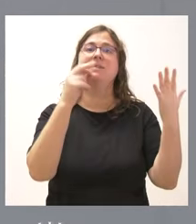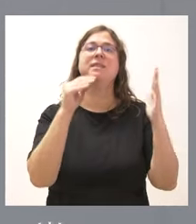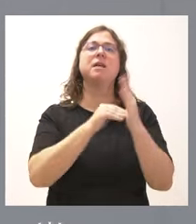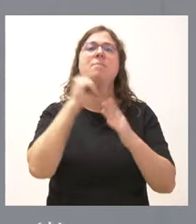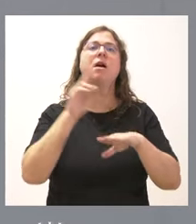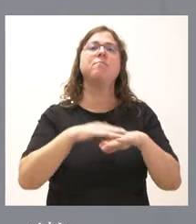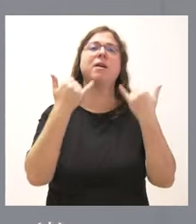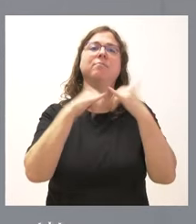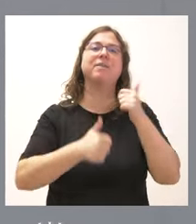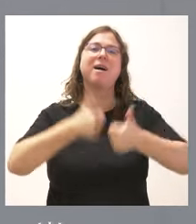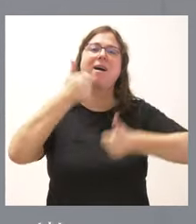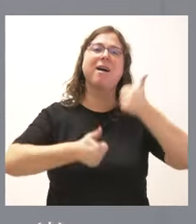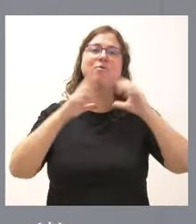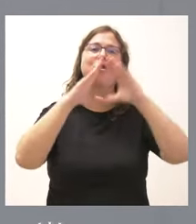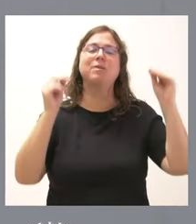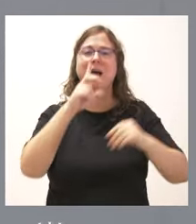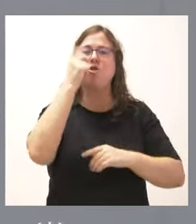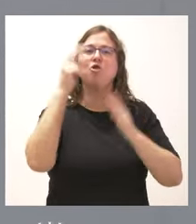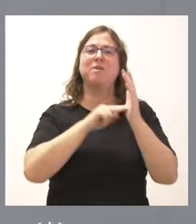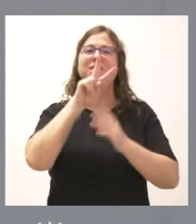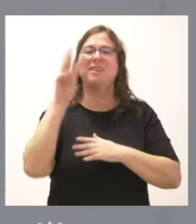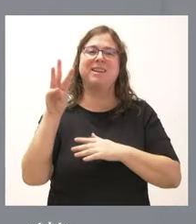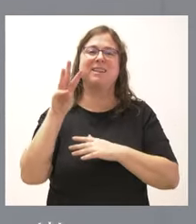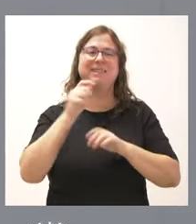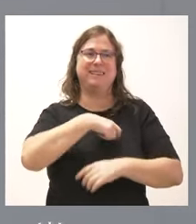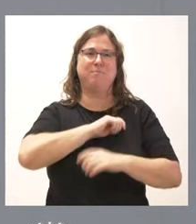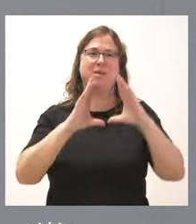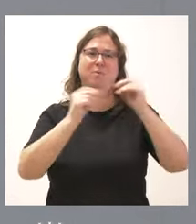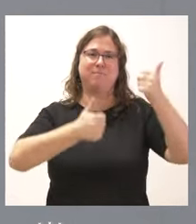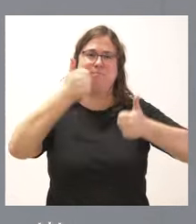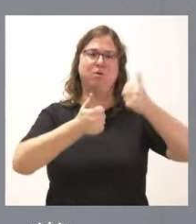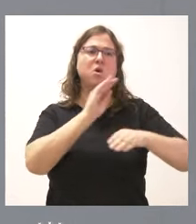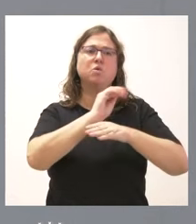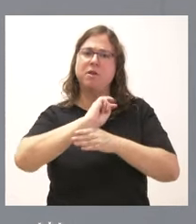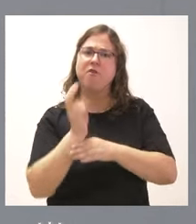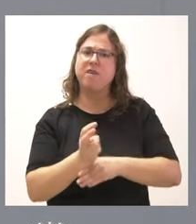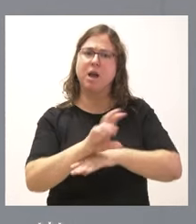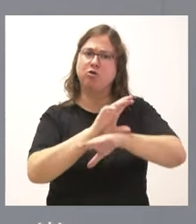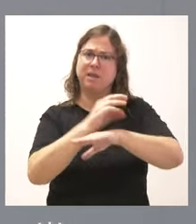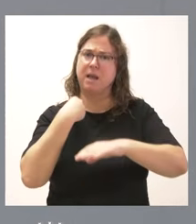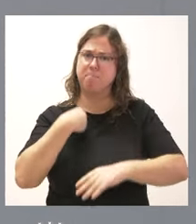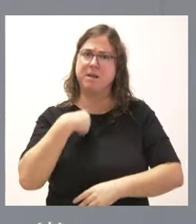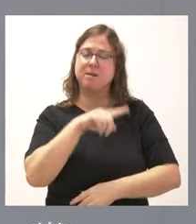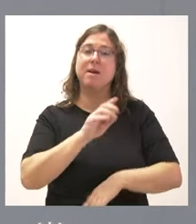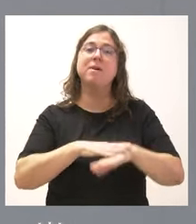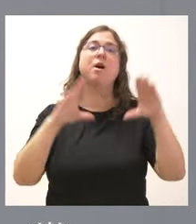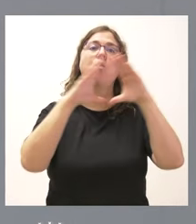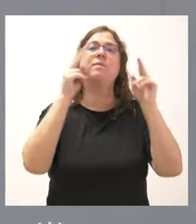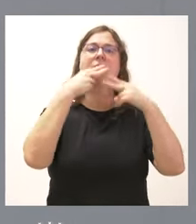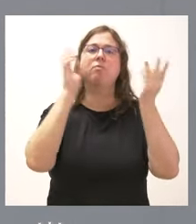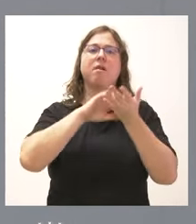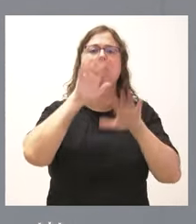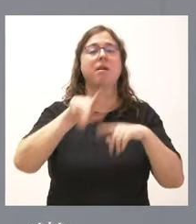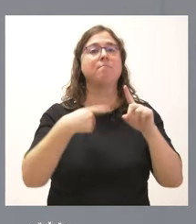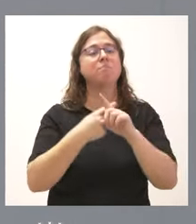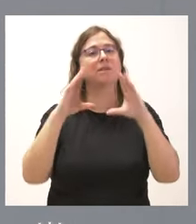celebración de los Campeonatos de España Universitarios 2023. Son varias subvenciones de la misma consejería, en este caso para las universidades públicas de Castilla y León,